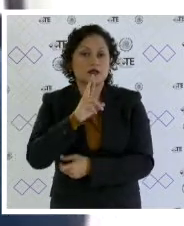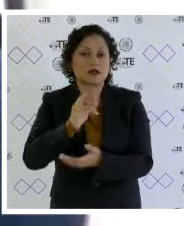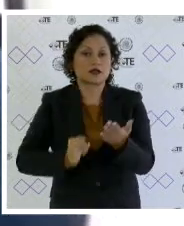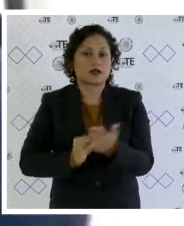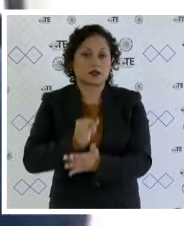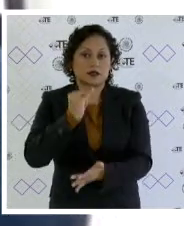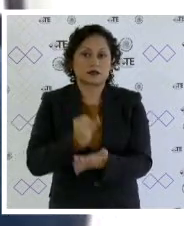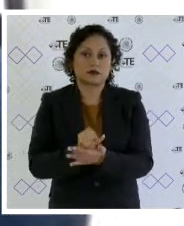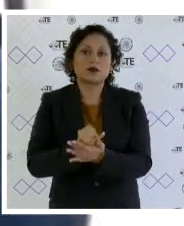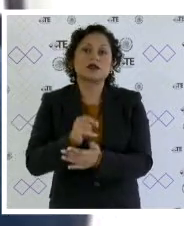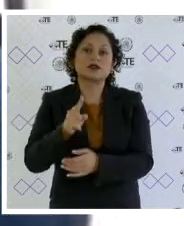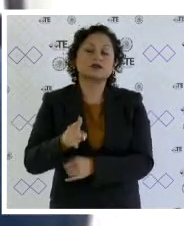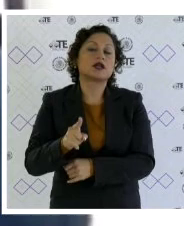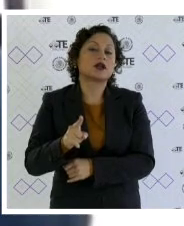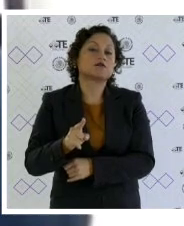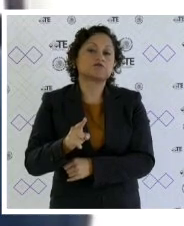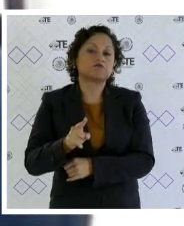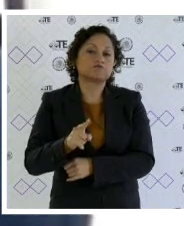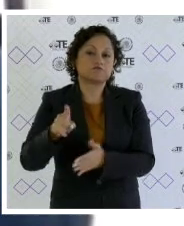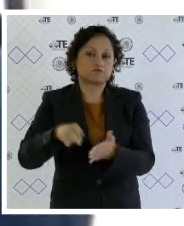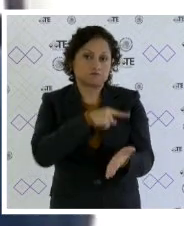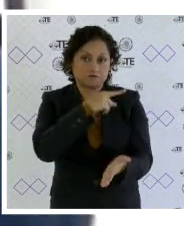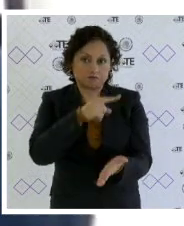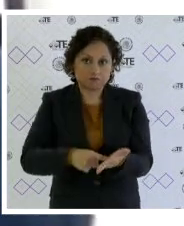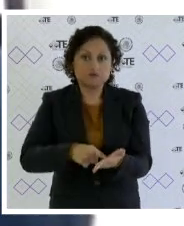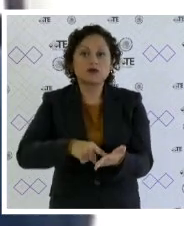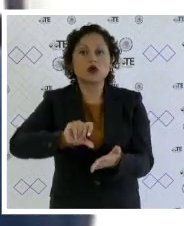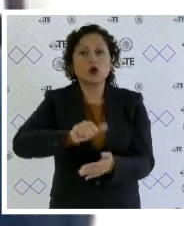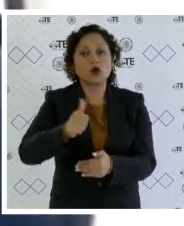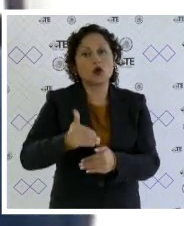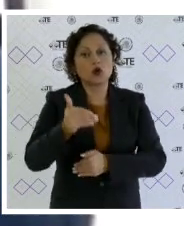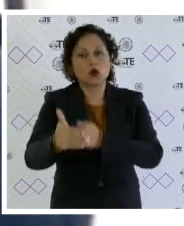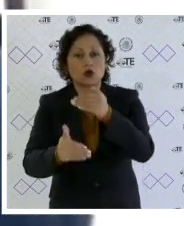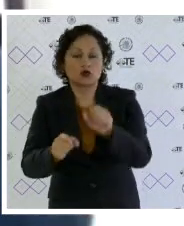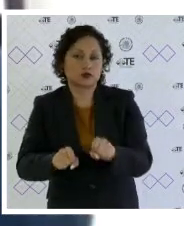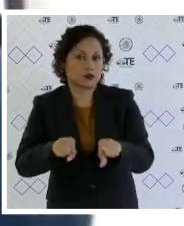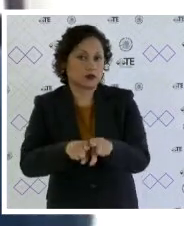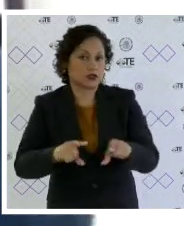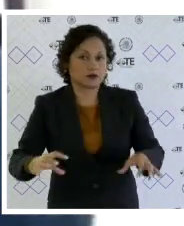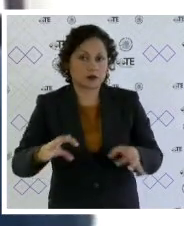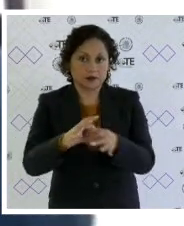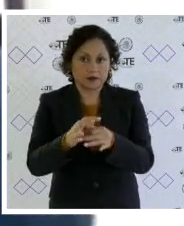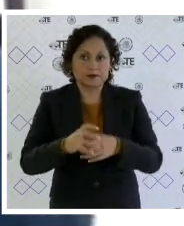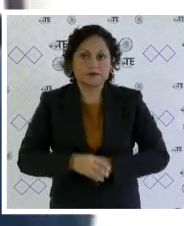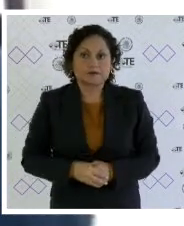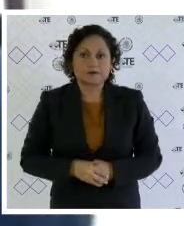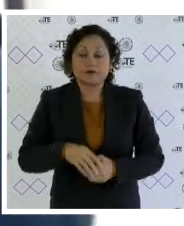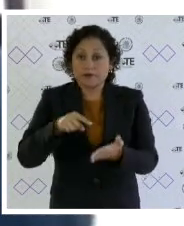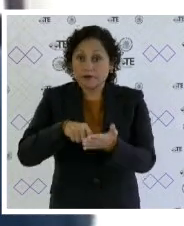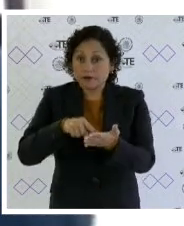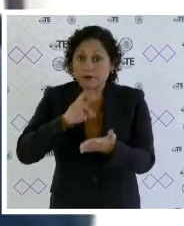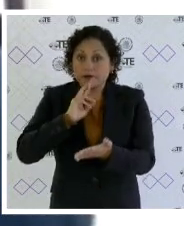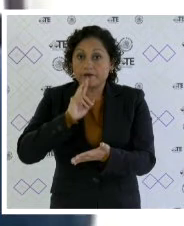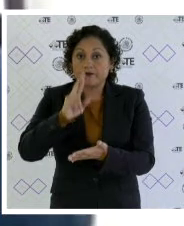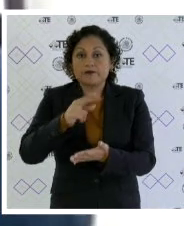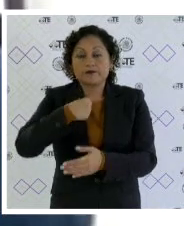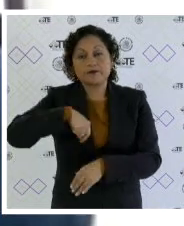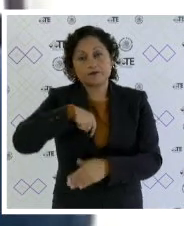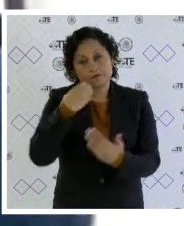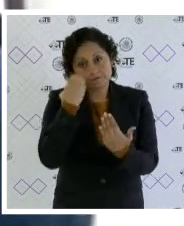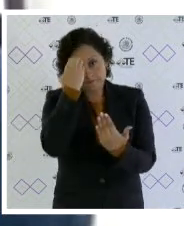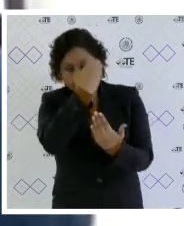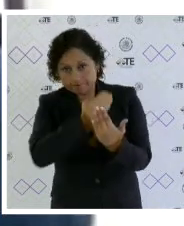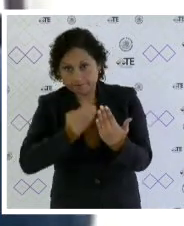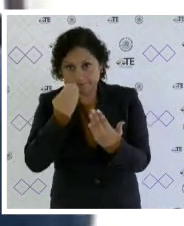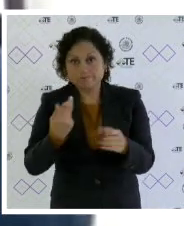instituto electoral y los actos llevados a cabo posteriormente derivados de la misma en dicha resolución se analizó que el instituto electoral